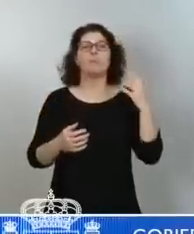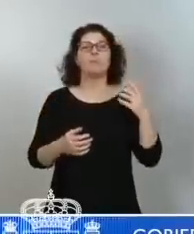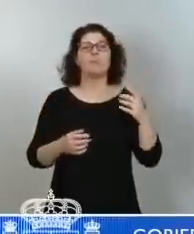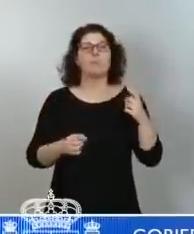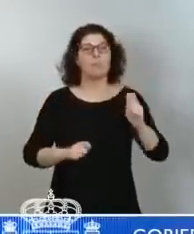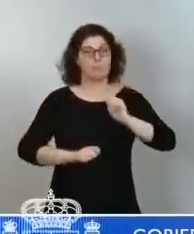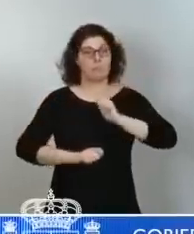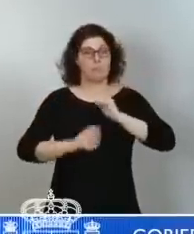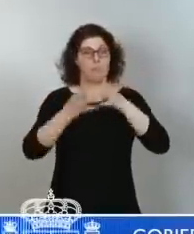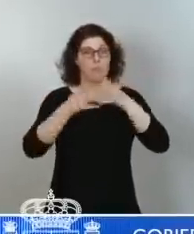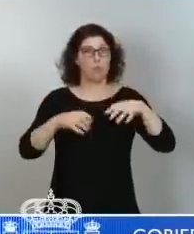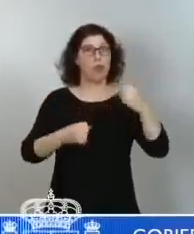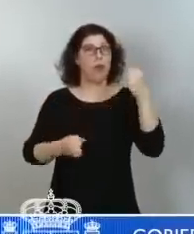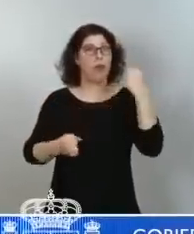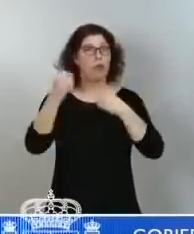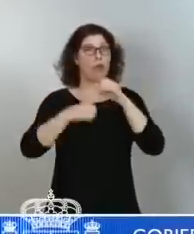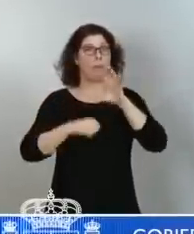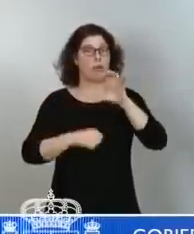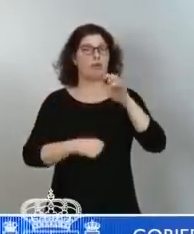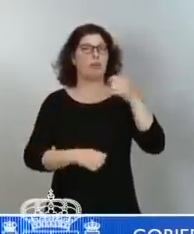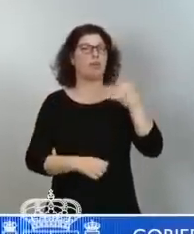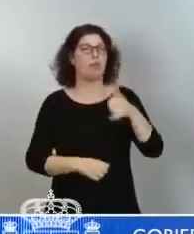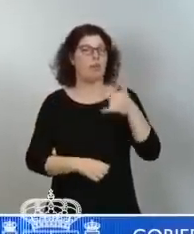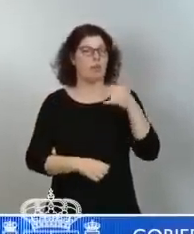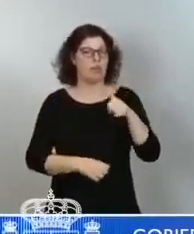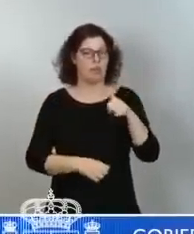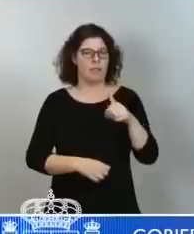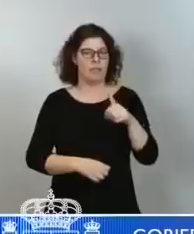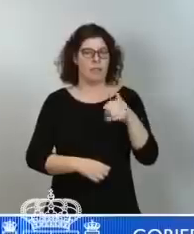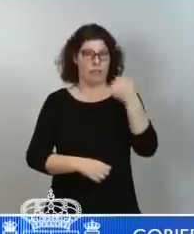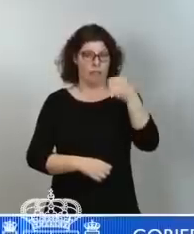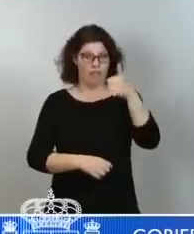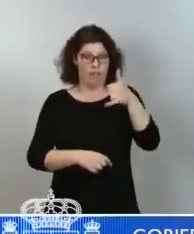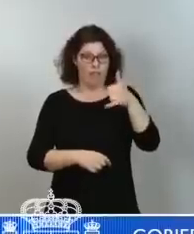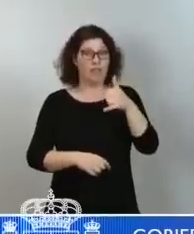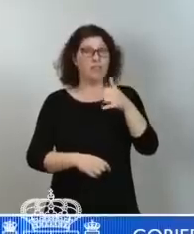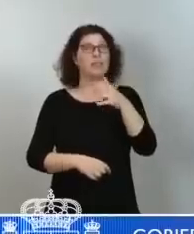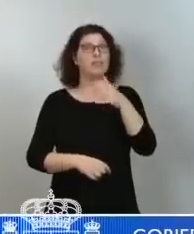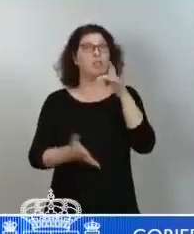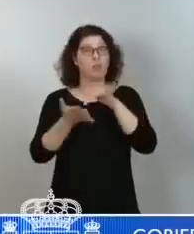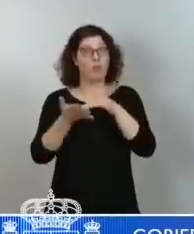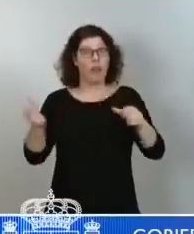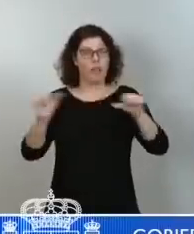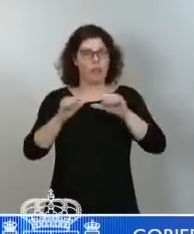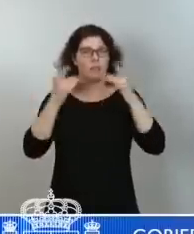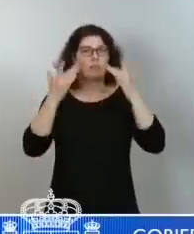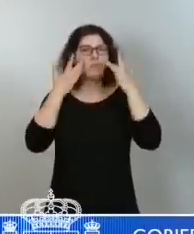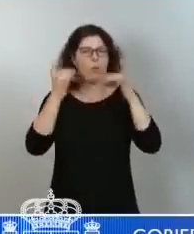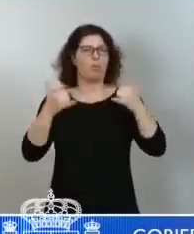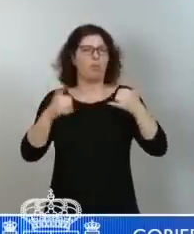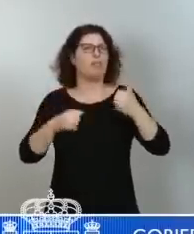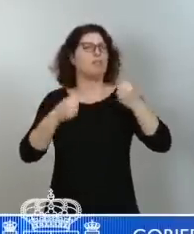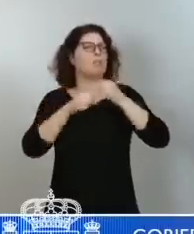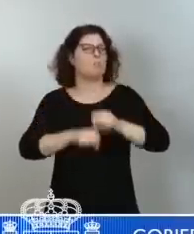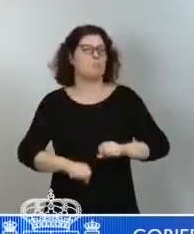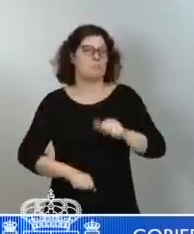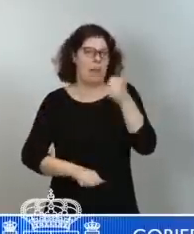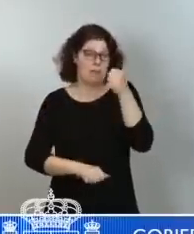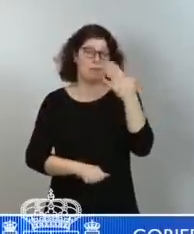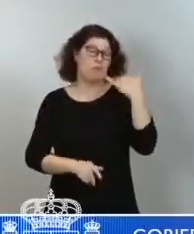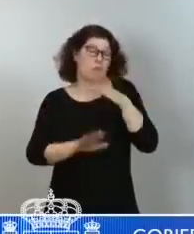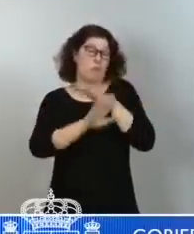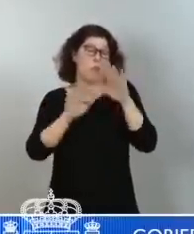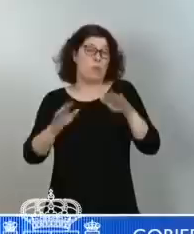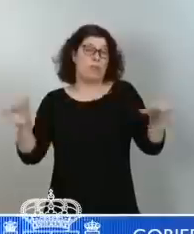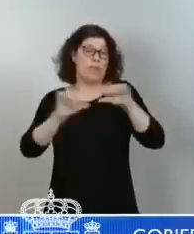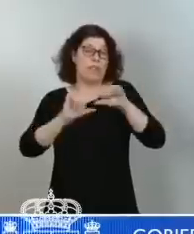nuestro país que se han hecho más visibles y más presentes con las crisis, en particular con las dos últimas crisis, la crisis de 2008